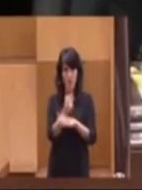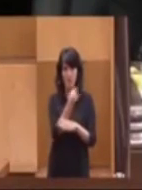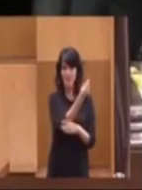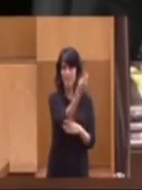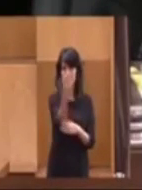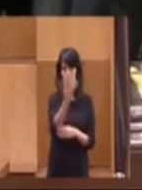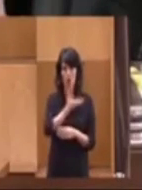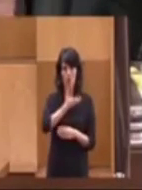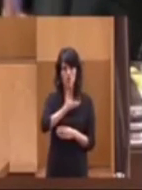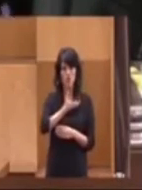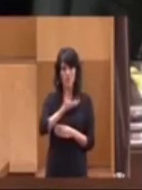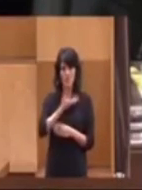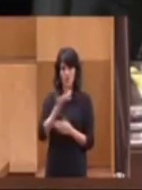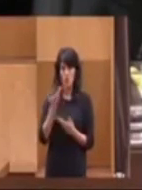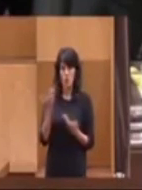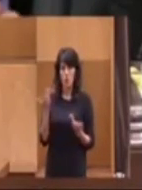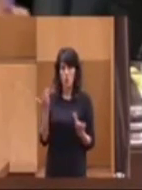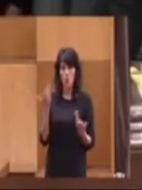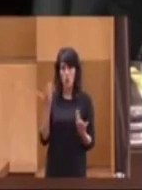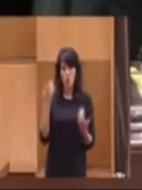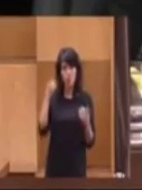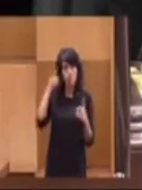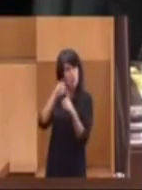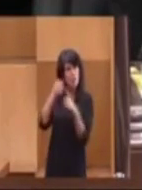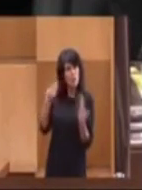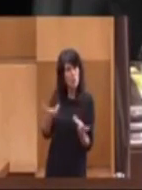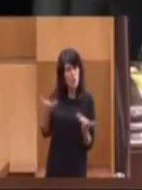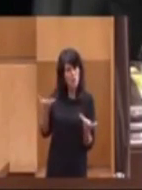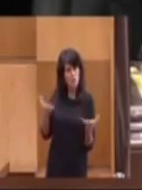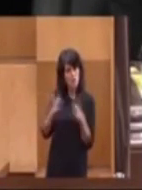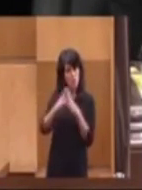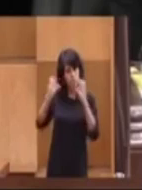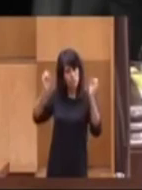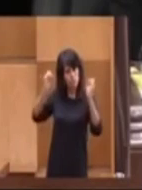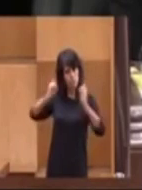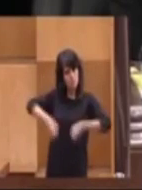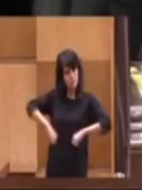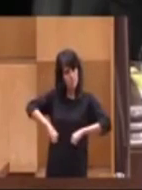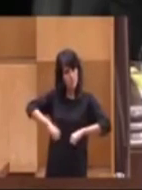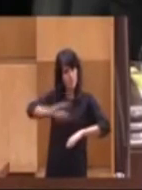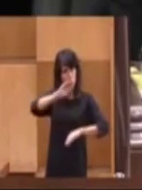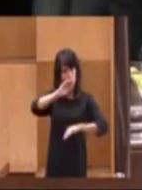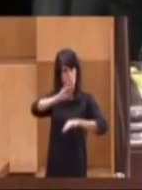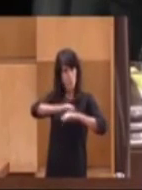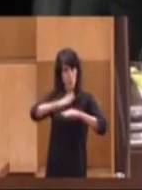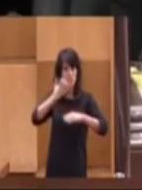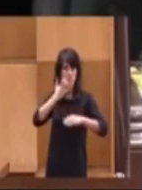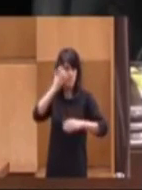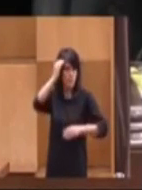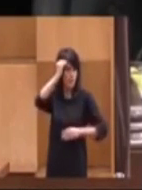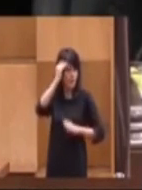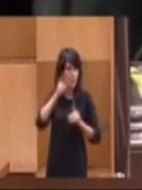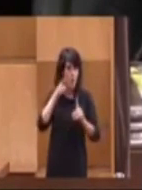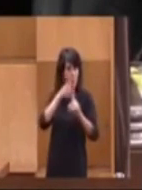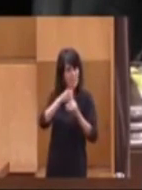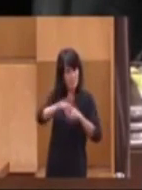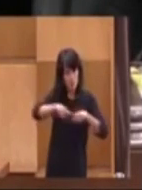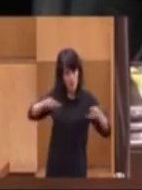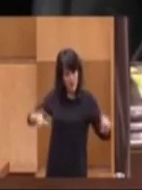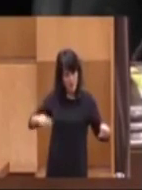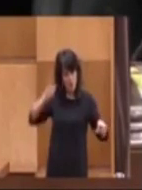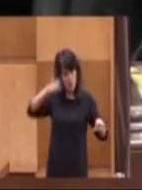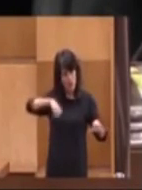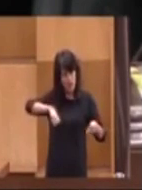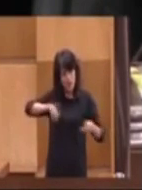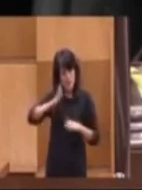de ayuntamientos en aras del consenso y de cumplir, yo creo, el objetivo no solo de esta plataforma, sino de este